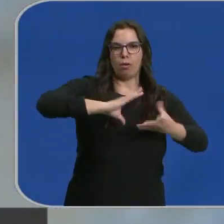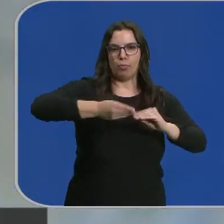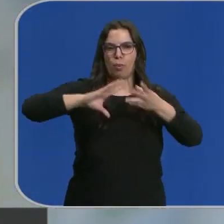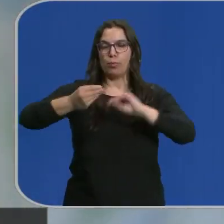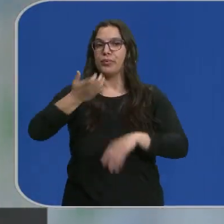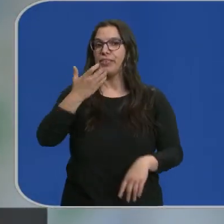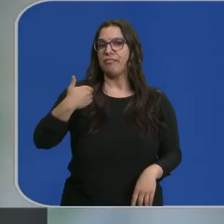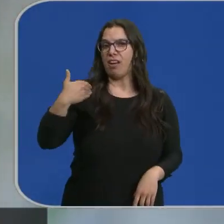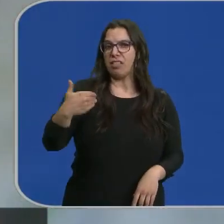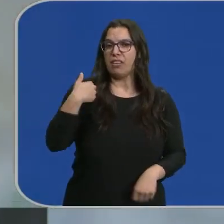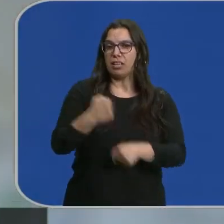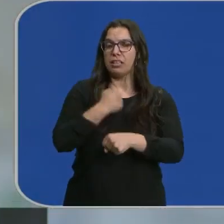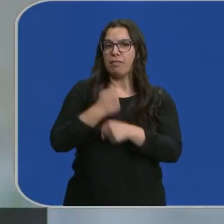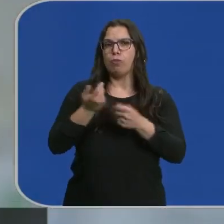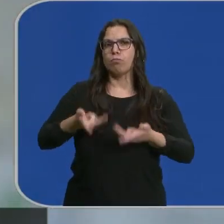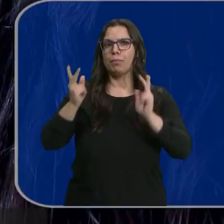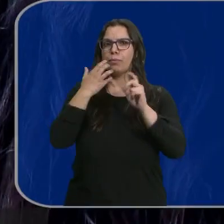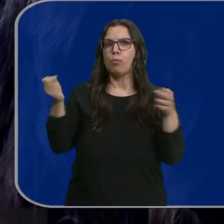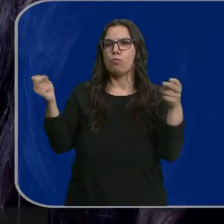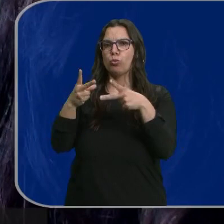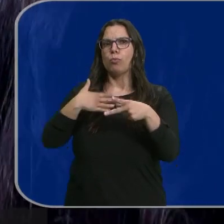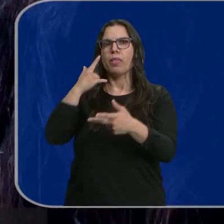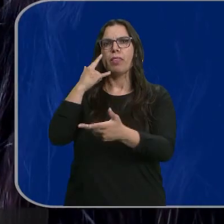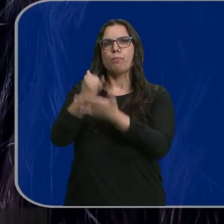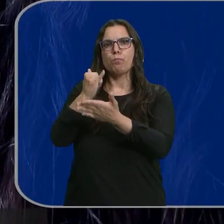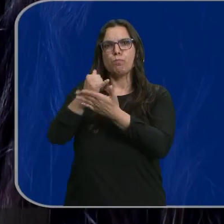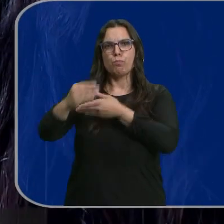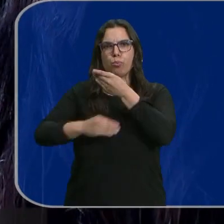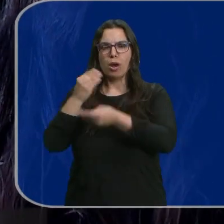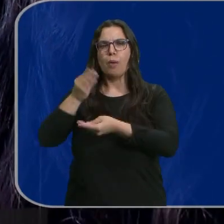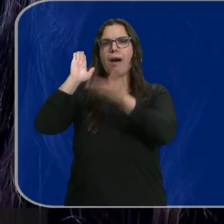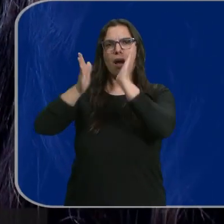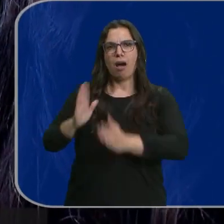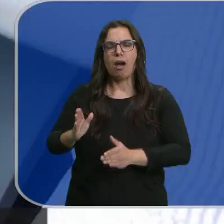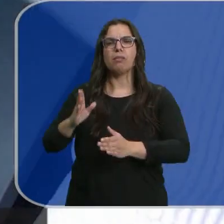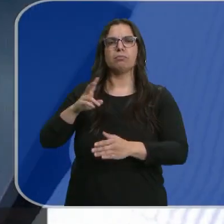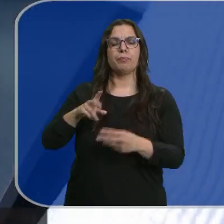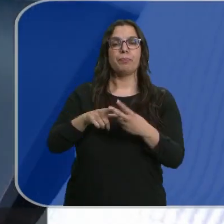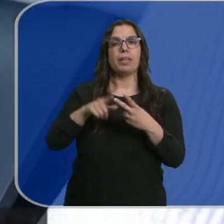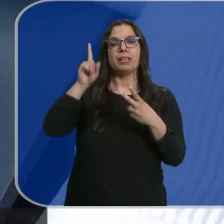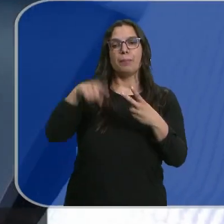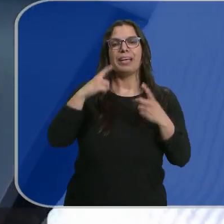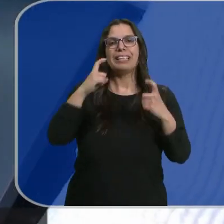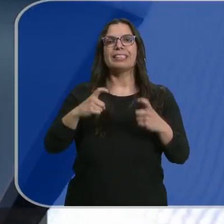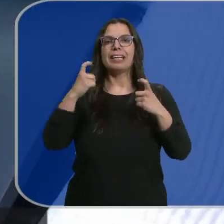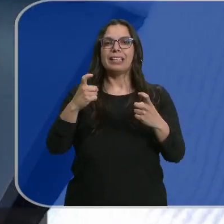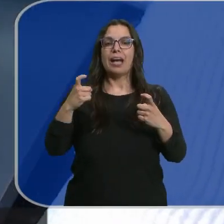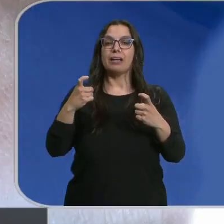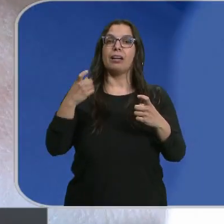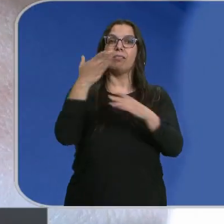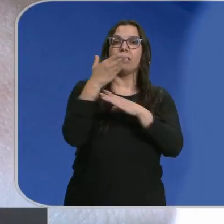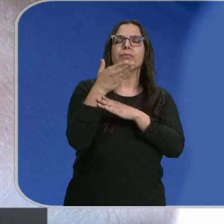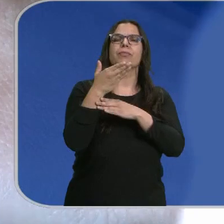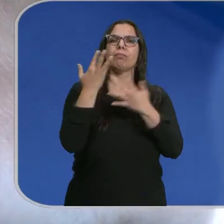absentismo laboral, se permitirá que las mutuas puedan realizar pruebas y tratamientos de rehabilitación. Se busca agilizar la asistencia de los